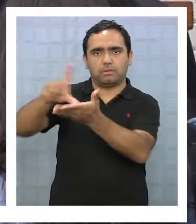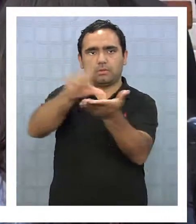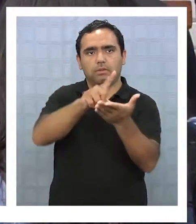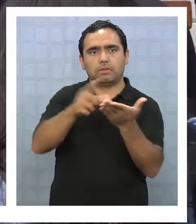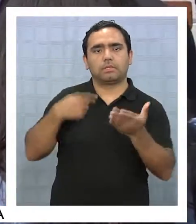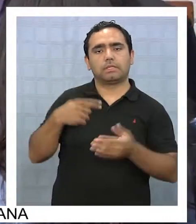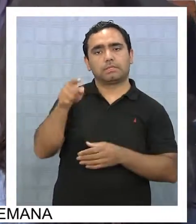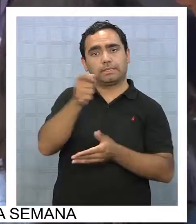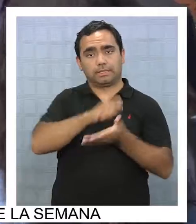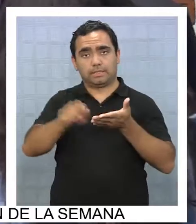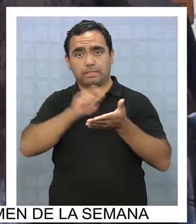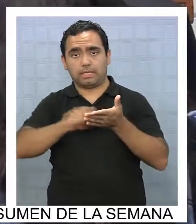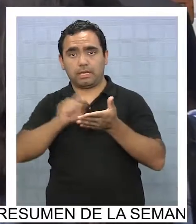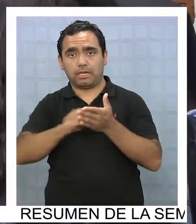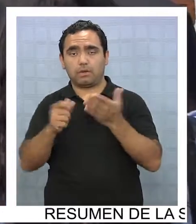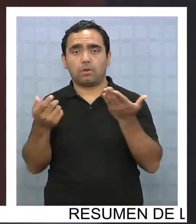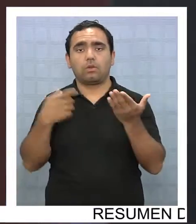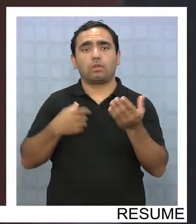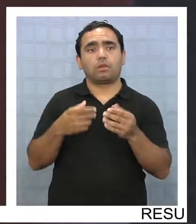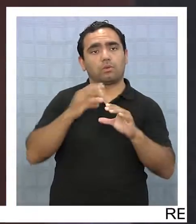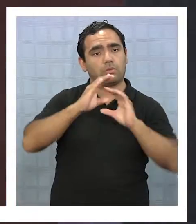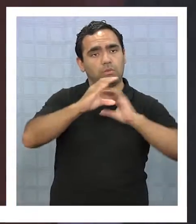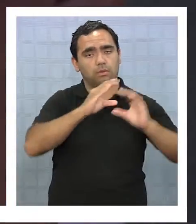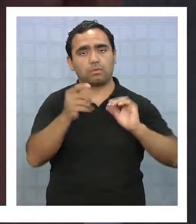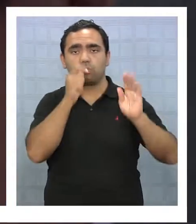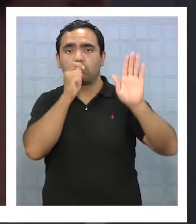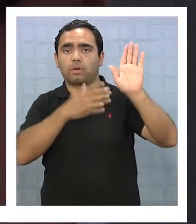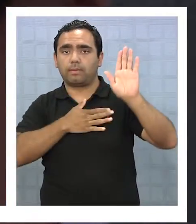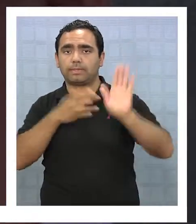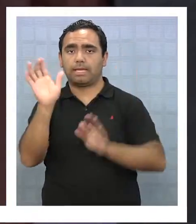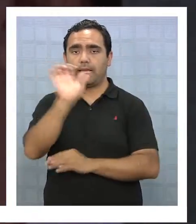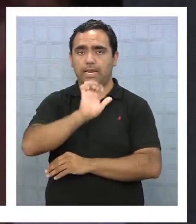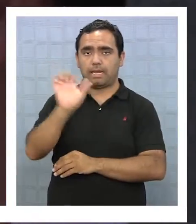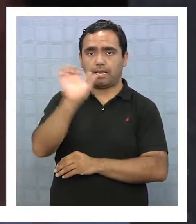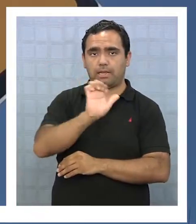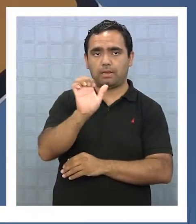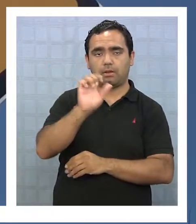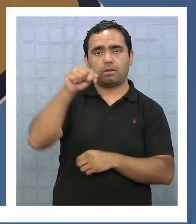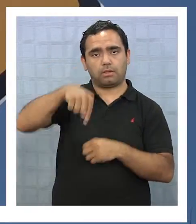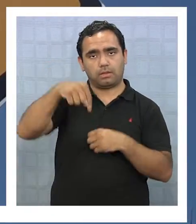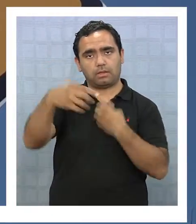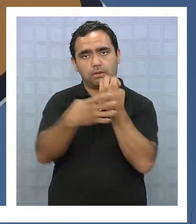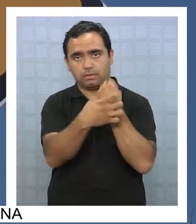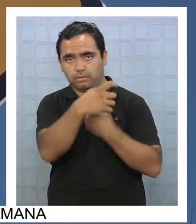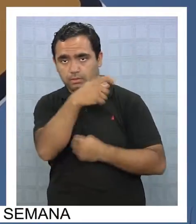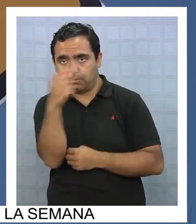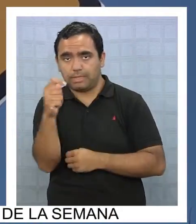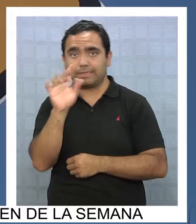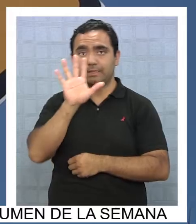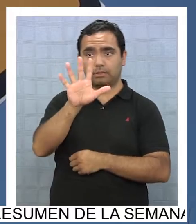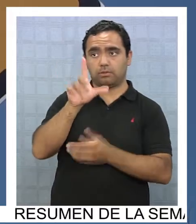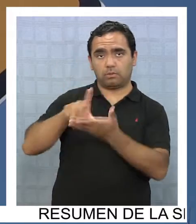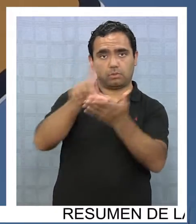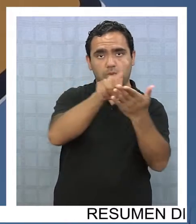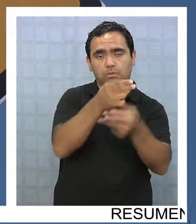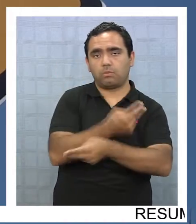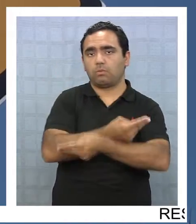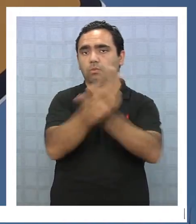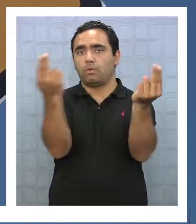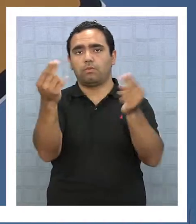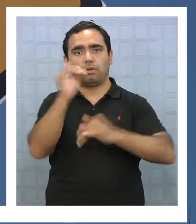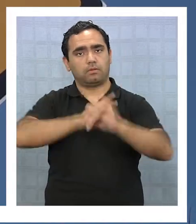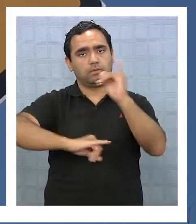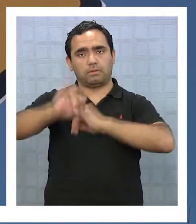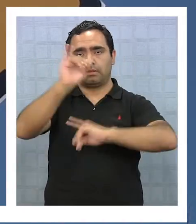Telecomunicaciones, en su paso por la ciudad, prometió que en el año próximo, en cinco comunas de la región, incluido alto auspicio, gozarán de Wi-Fi público,